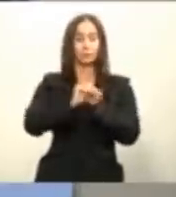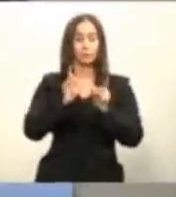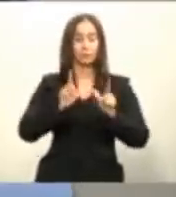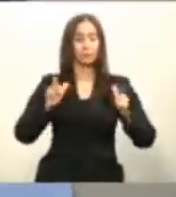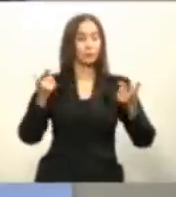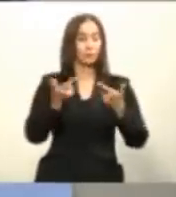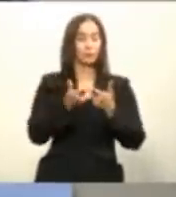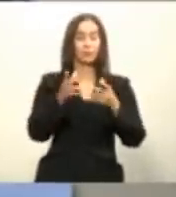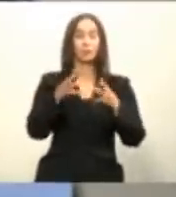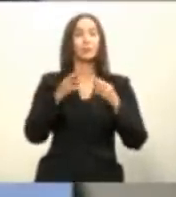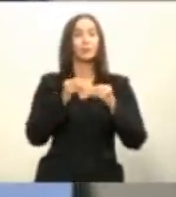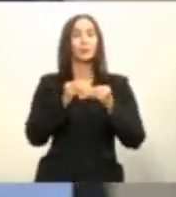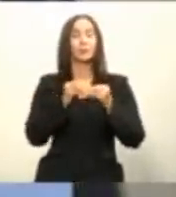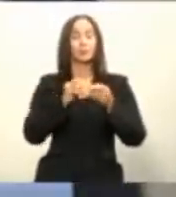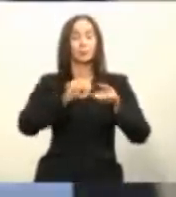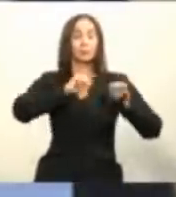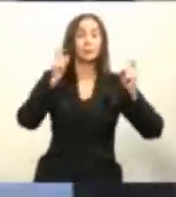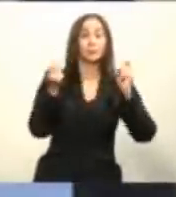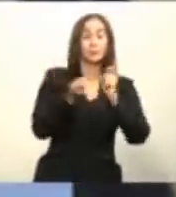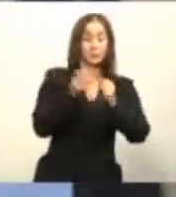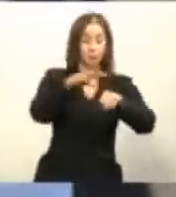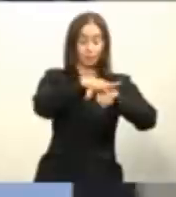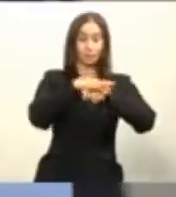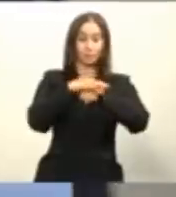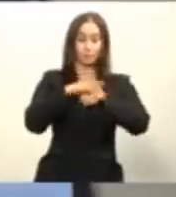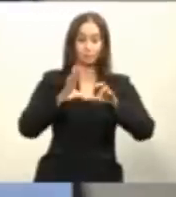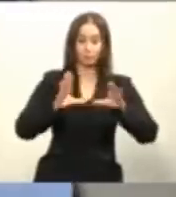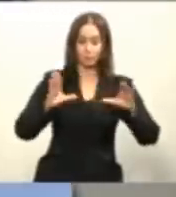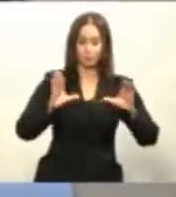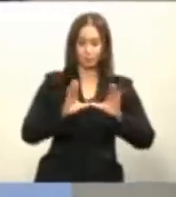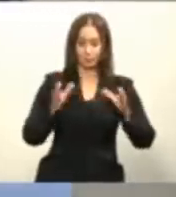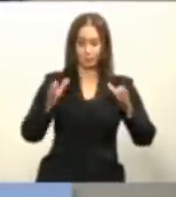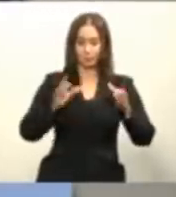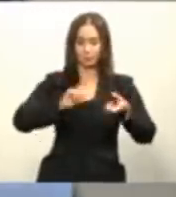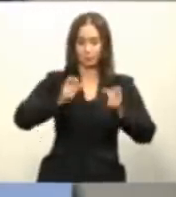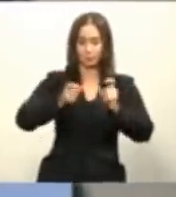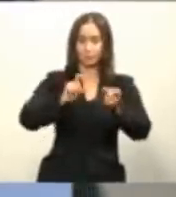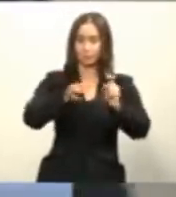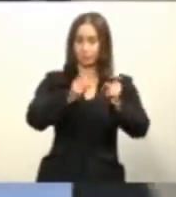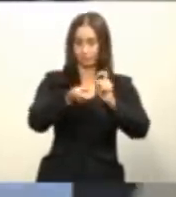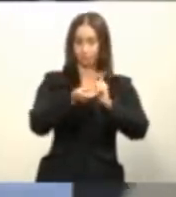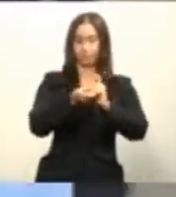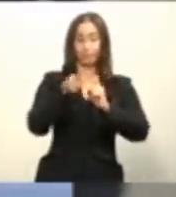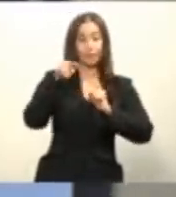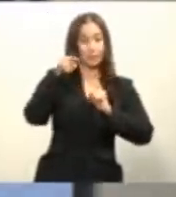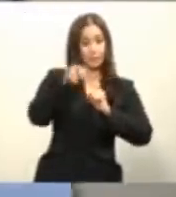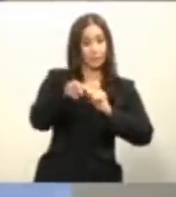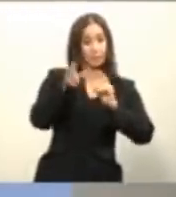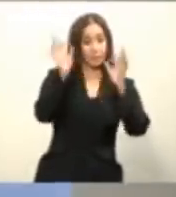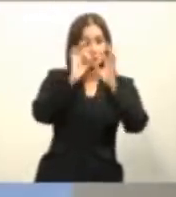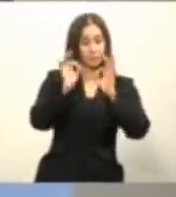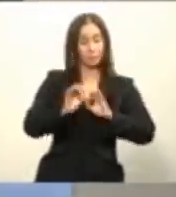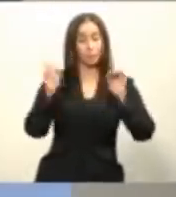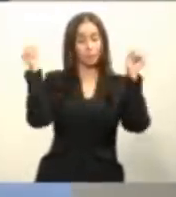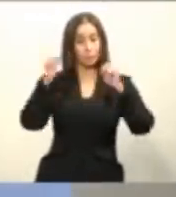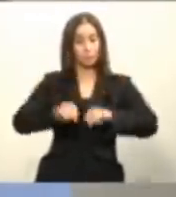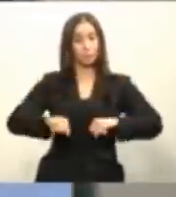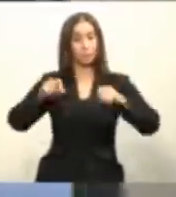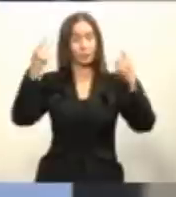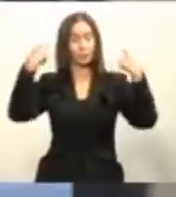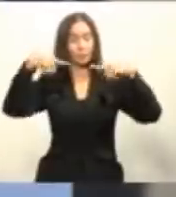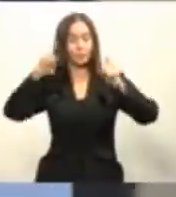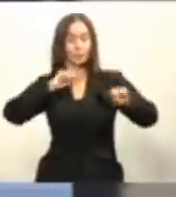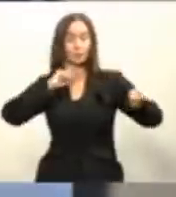recuperando y habilitando los suelos urbanizables públicos o privados es la única forma de lograr verdaderas transformaciones